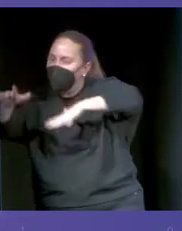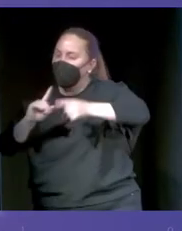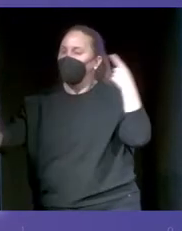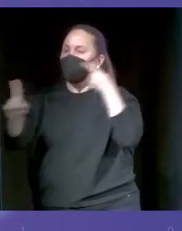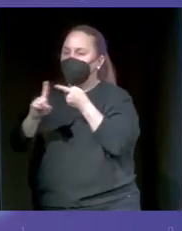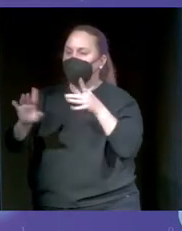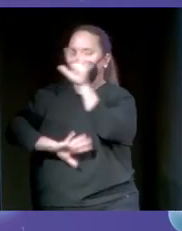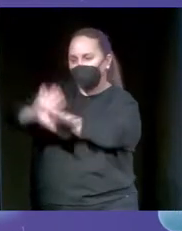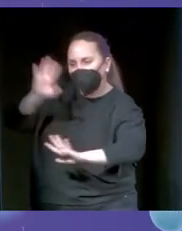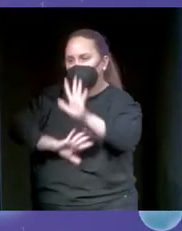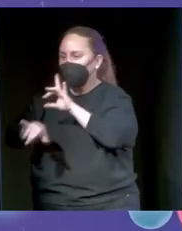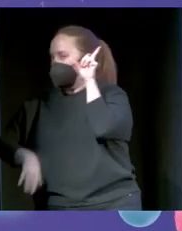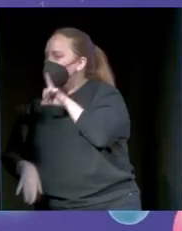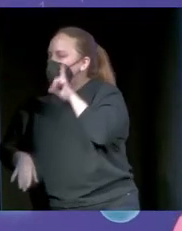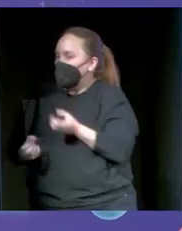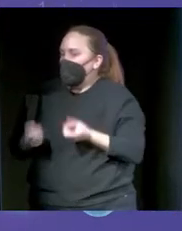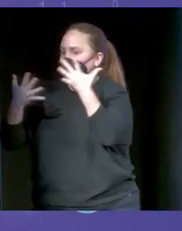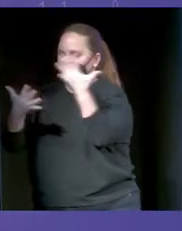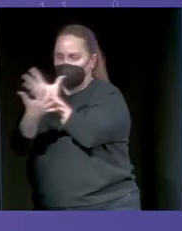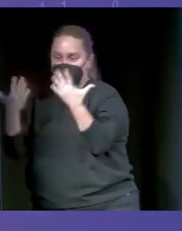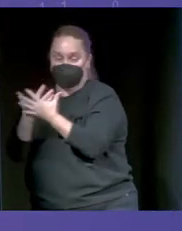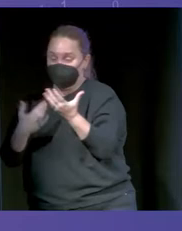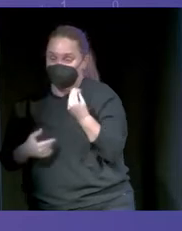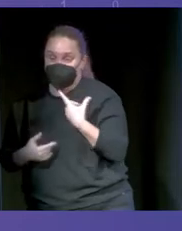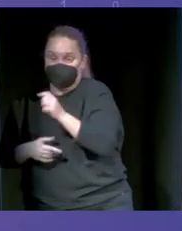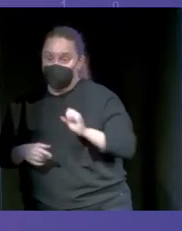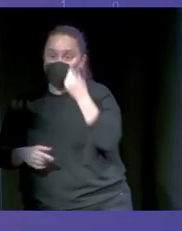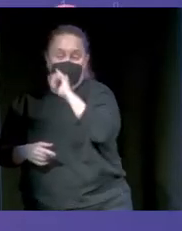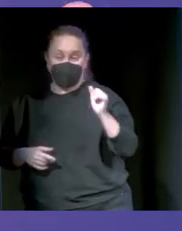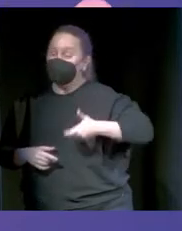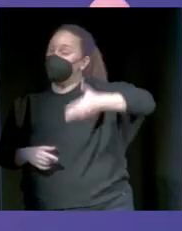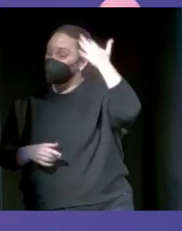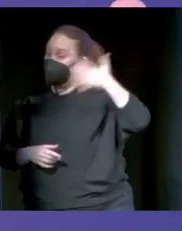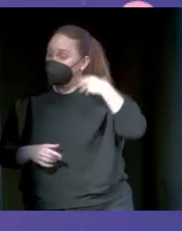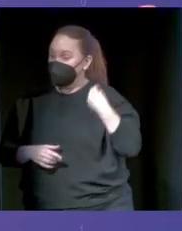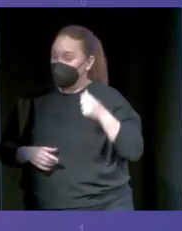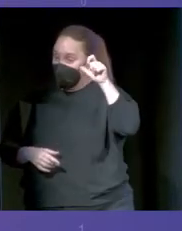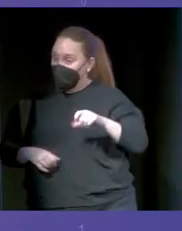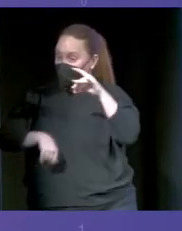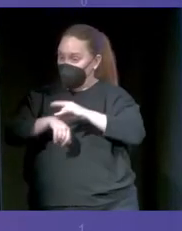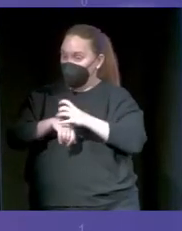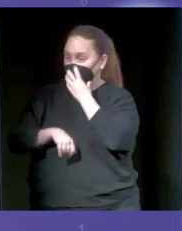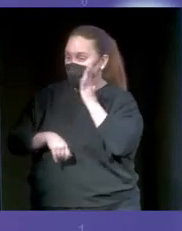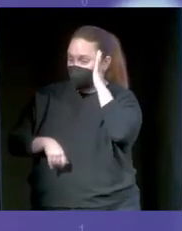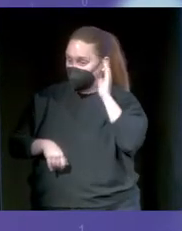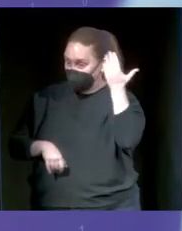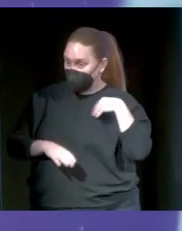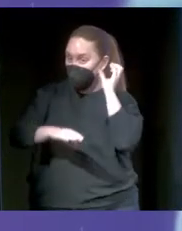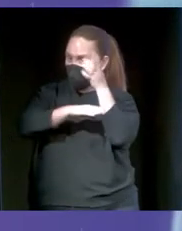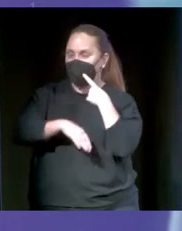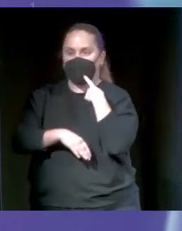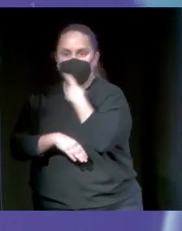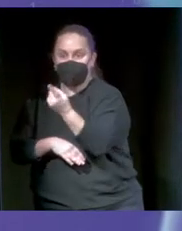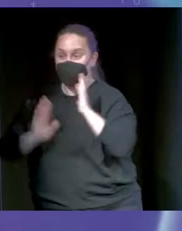Durante el coronavirus, todos habréis recibido cientos de mensajes en vuestros móviles con desinformación. Centenares de personas han